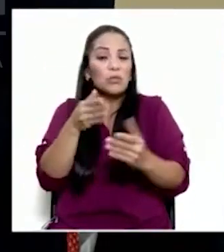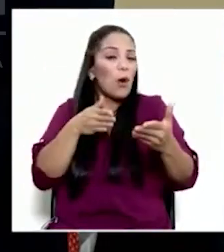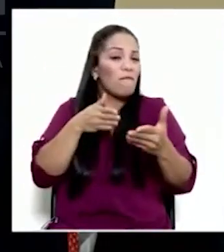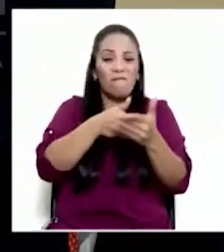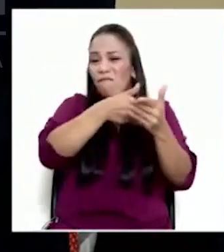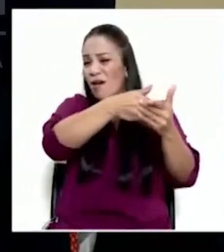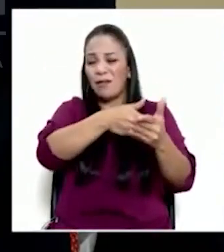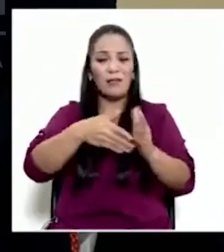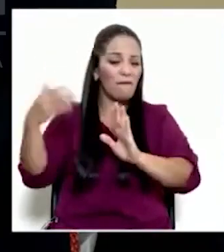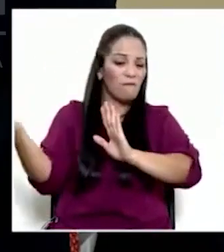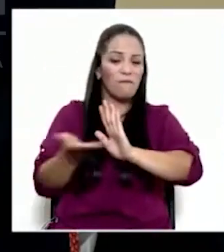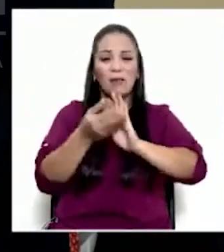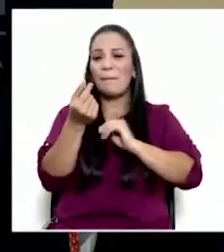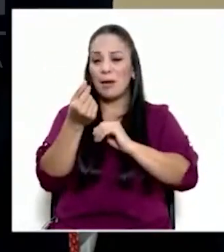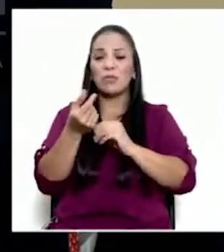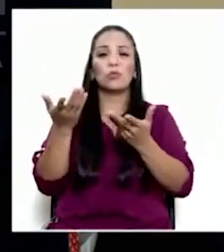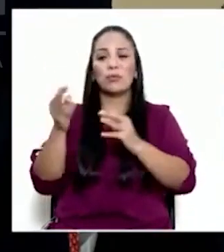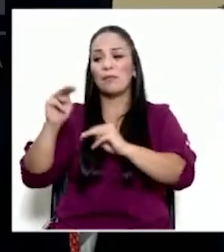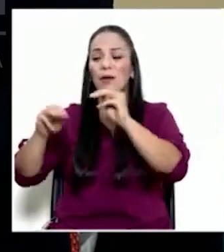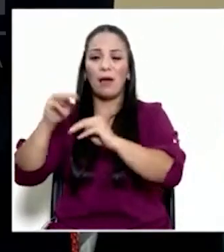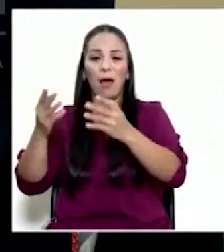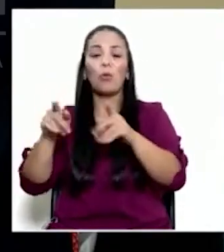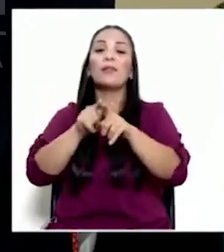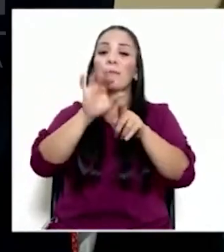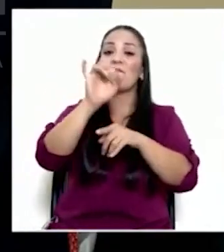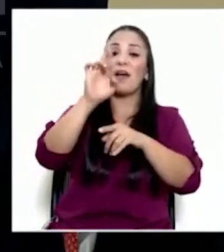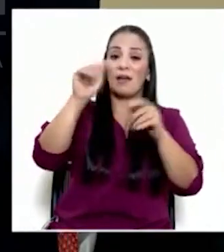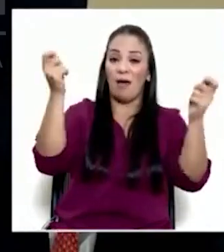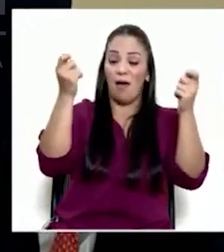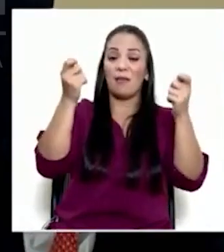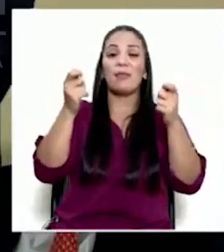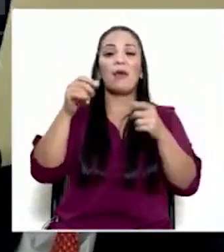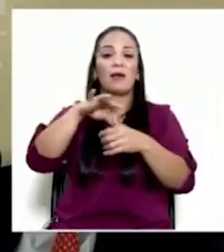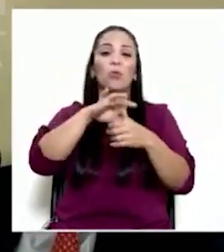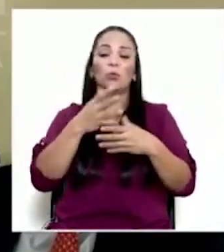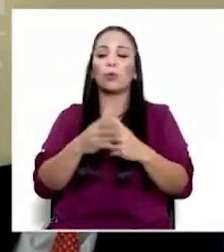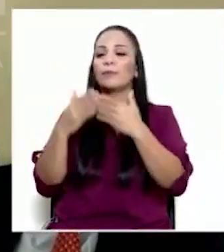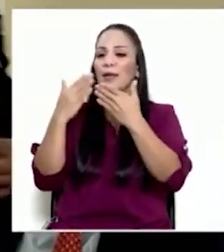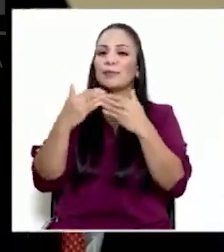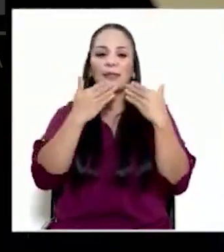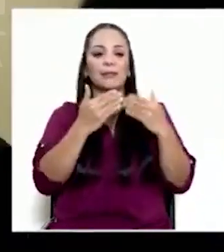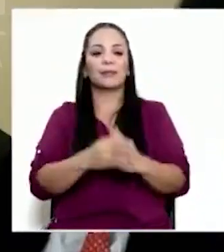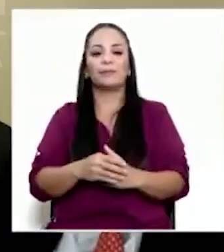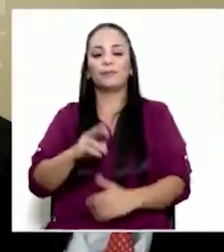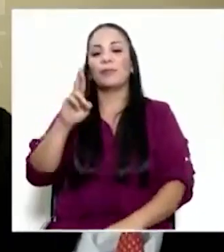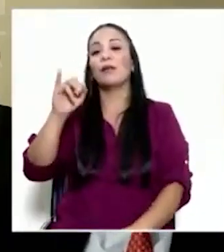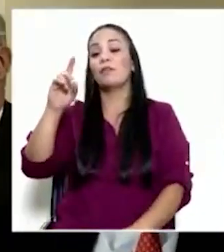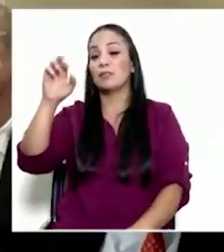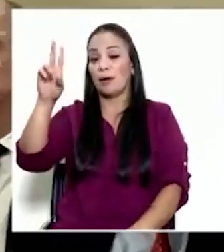grandemente a los precios del mercado mayoreo y de las ferias del agricultor. Muchas gracias. Muchas gracias. Entonces, don Richard,